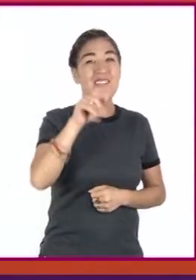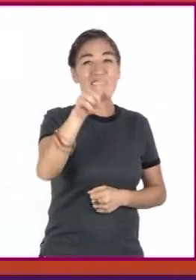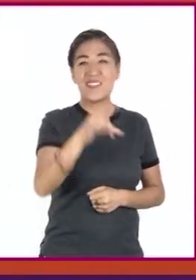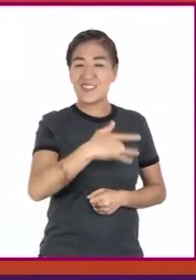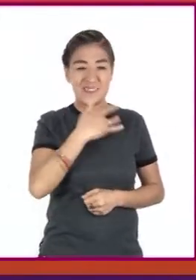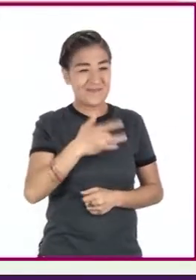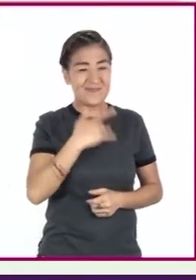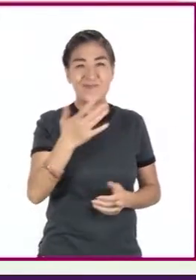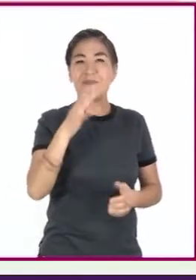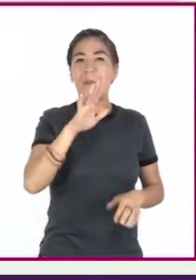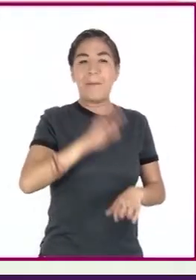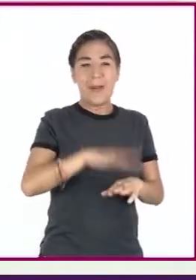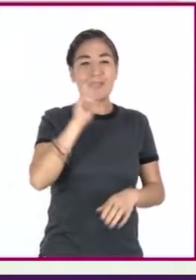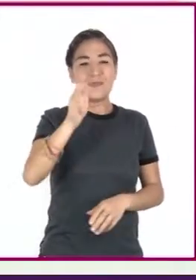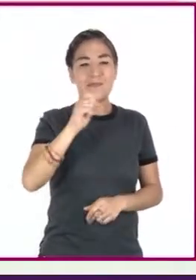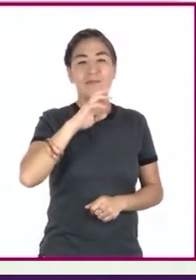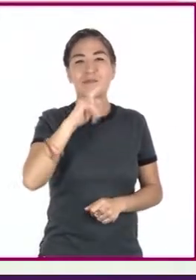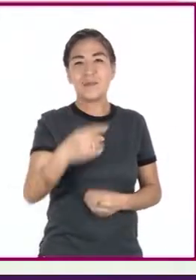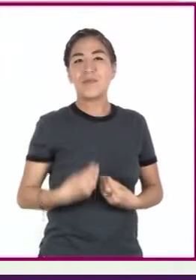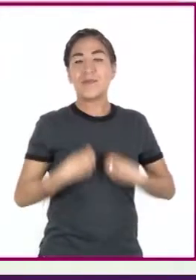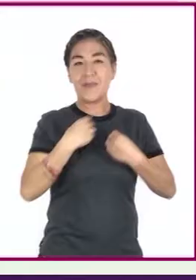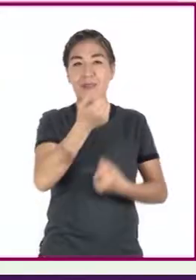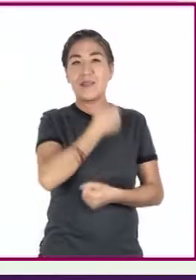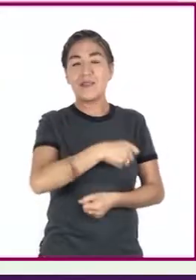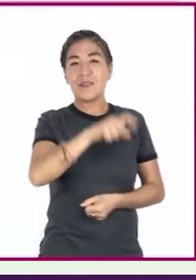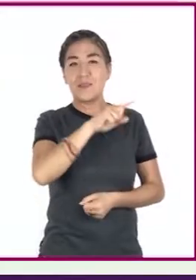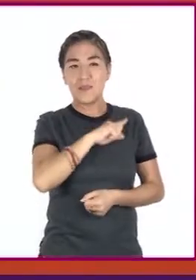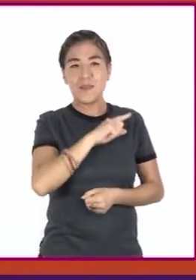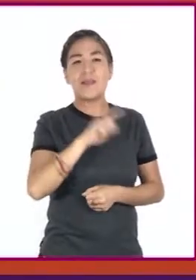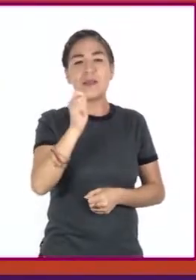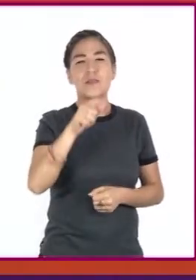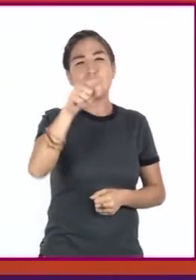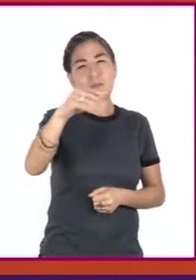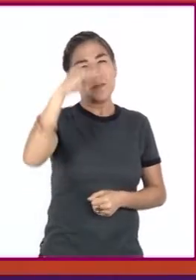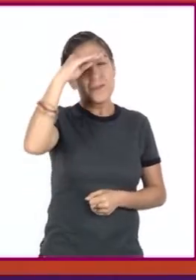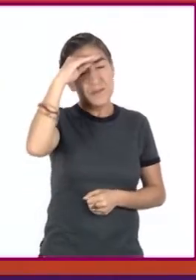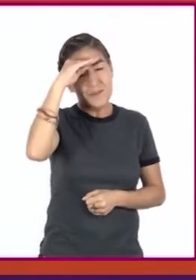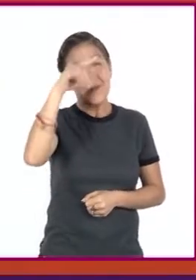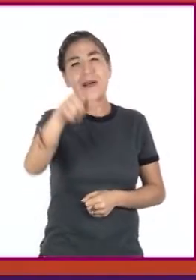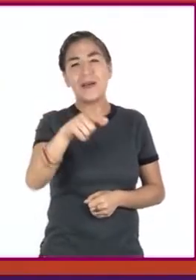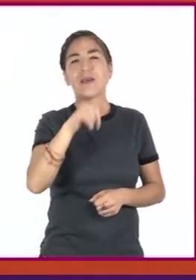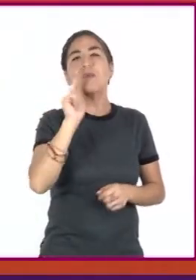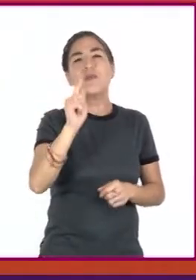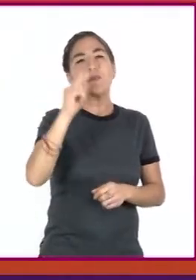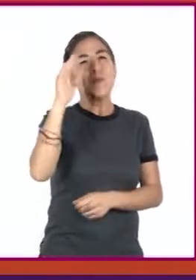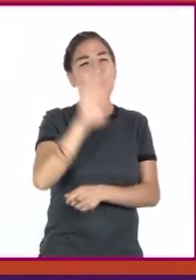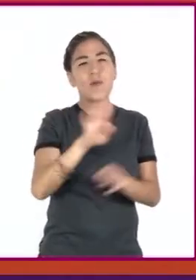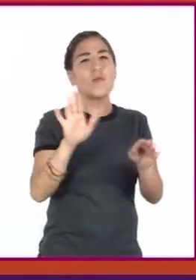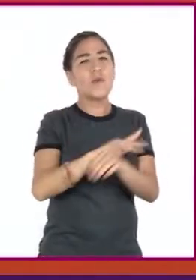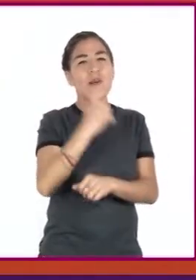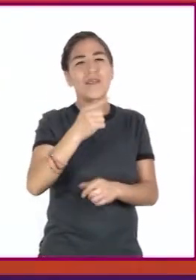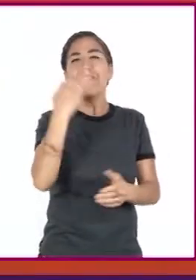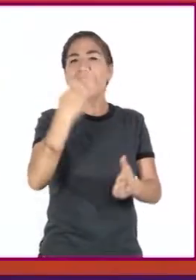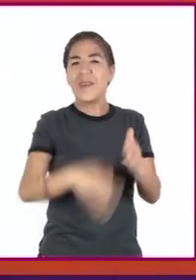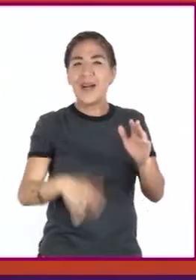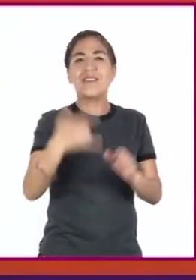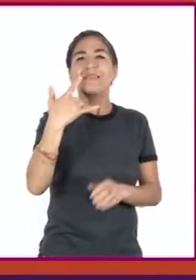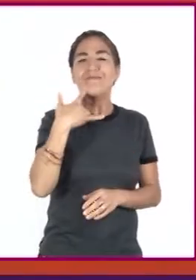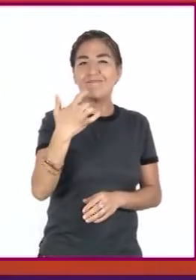hayas logrado reforzar o mejorar tu estilo de vida saludable, medita por unos momentos. ¿Por qué no lo has logrado?